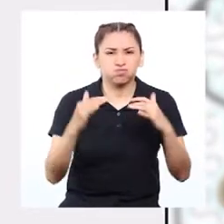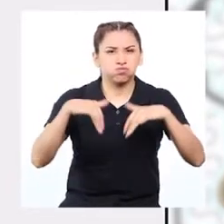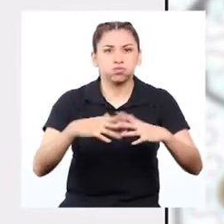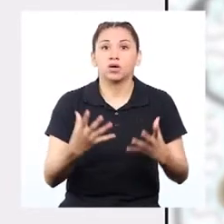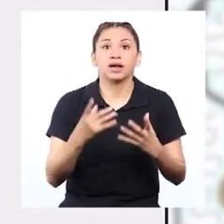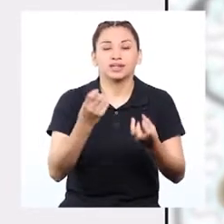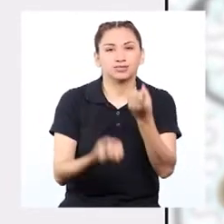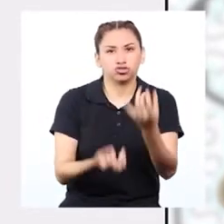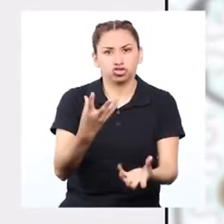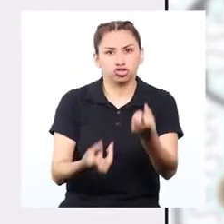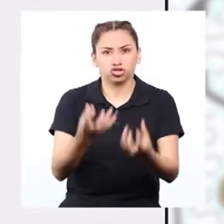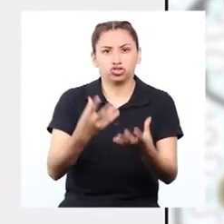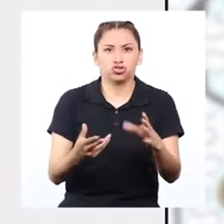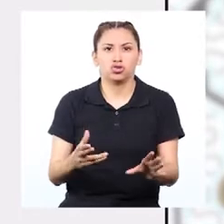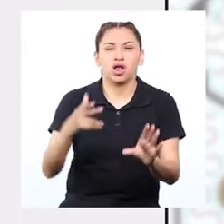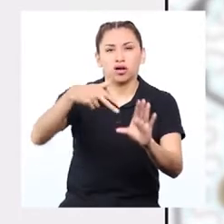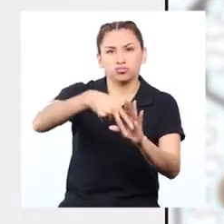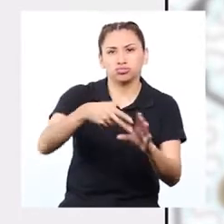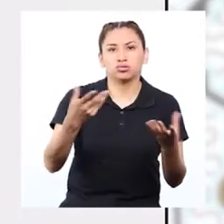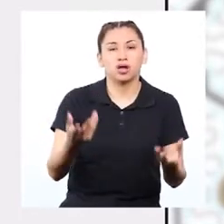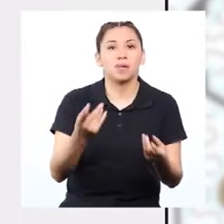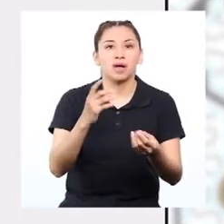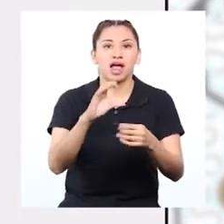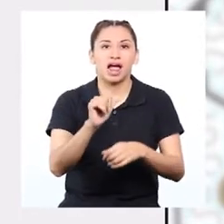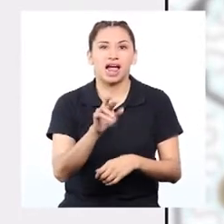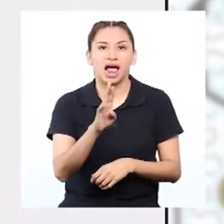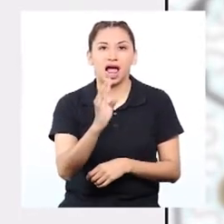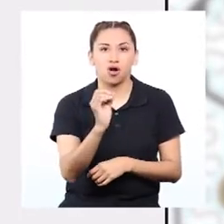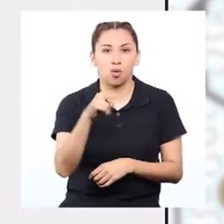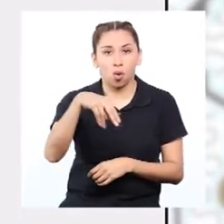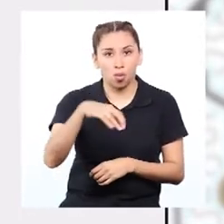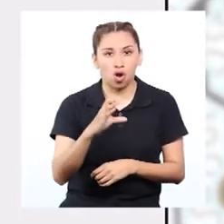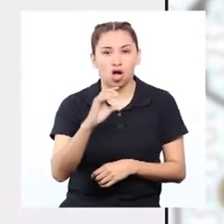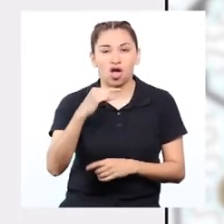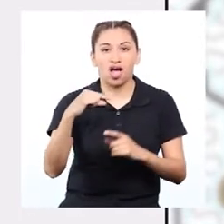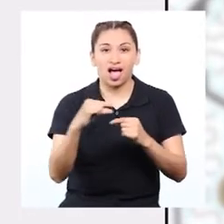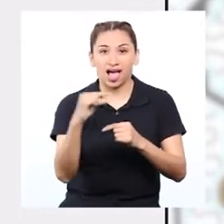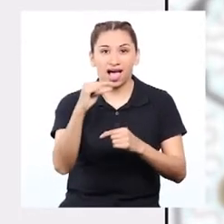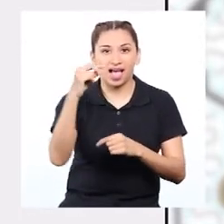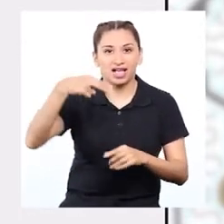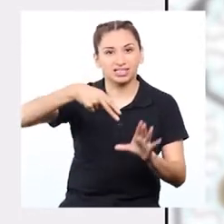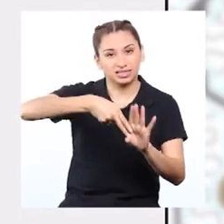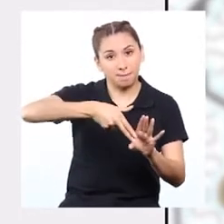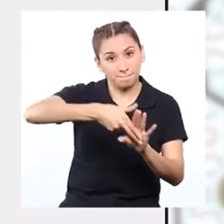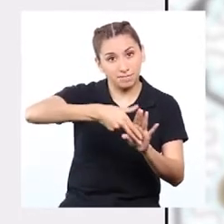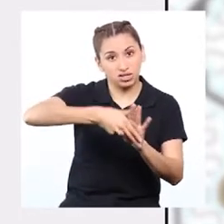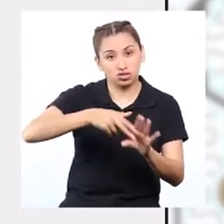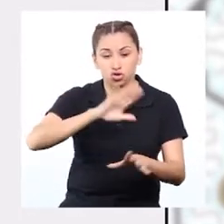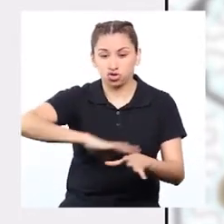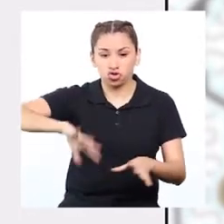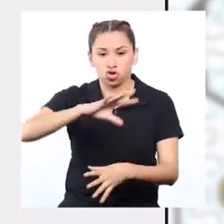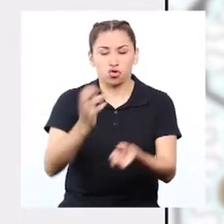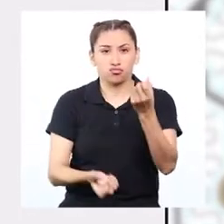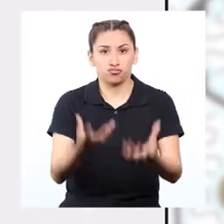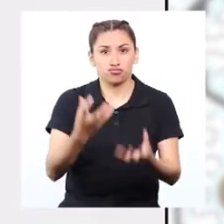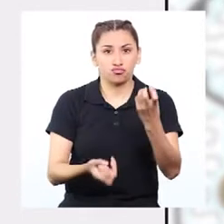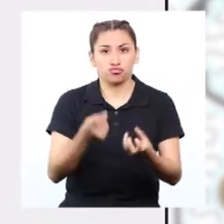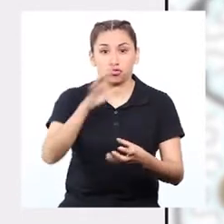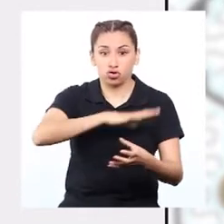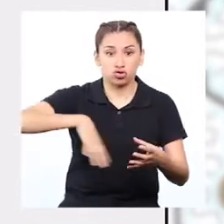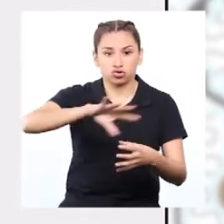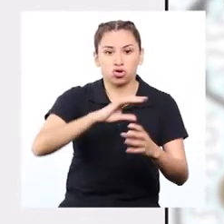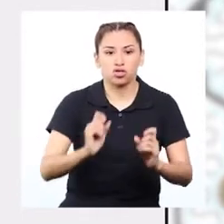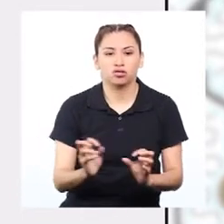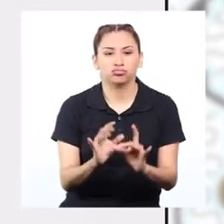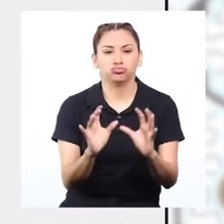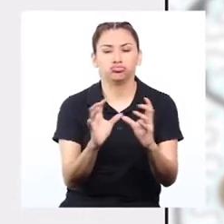es la quema de combustibles fósiles, como el carbón, el gas y el petróleo. Todo esto aumenta